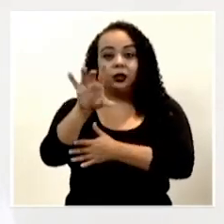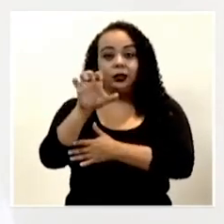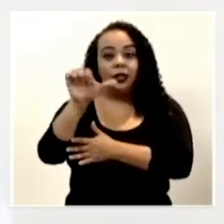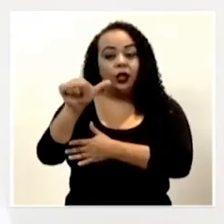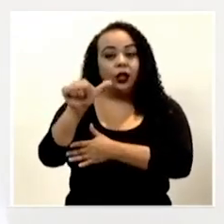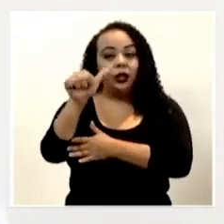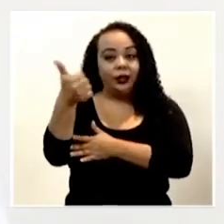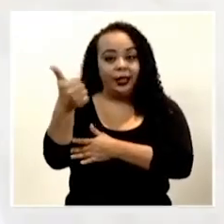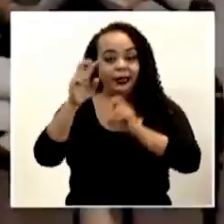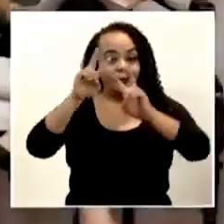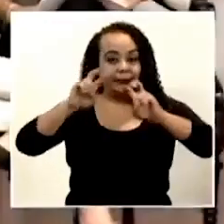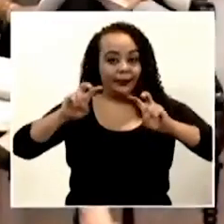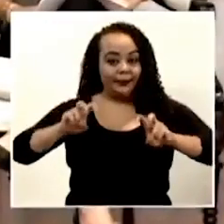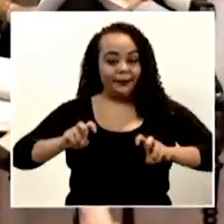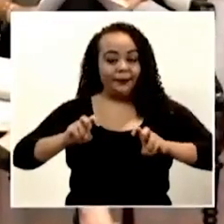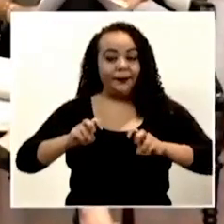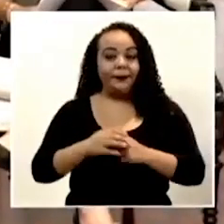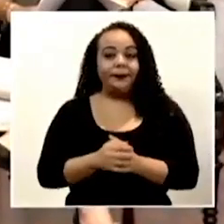muestras.